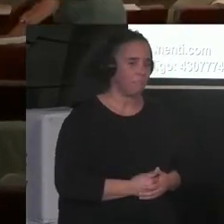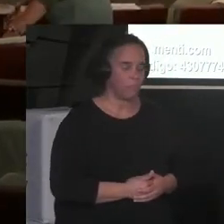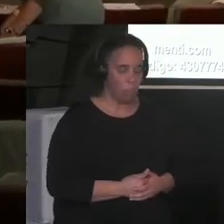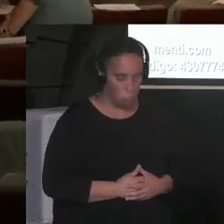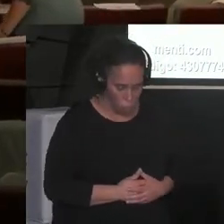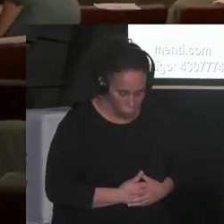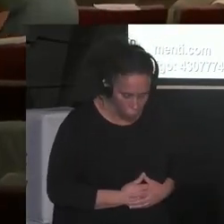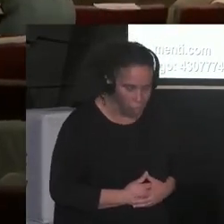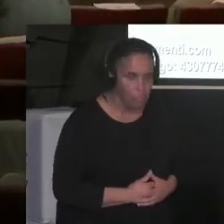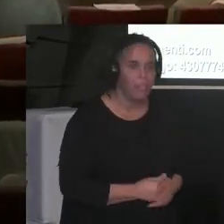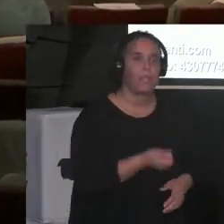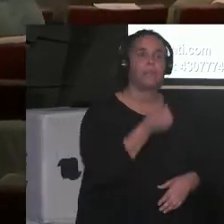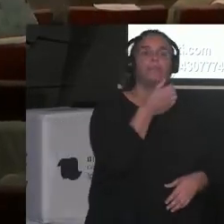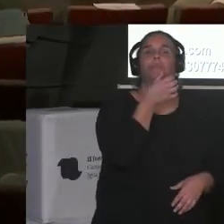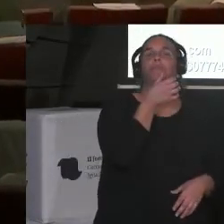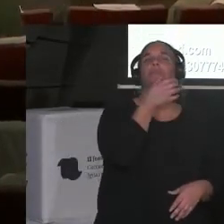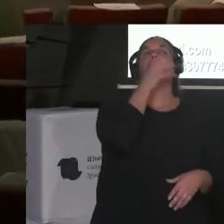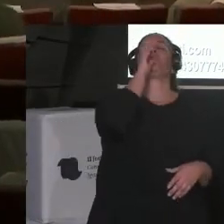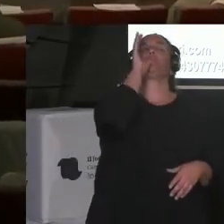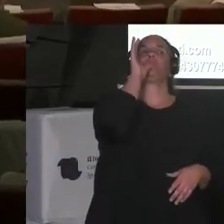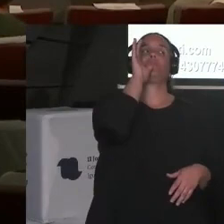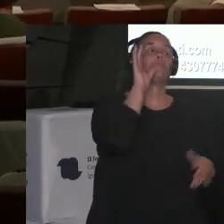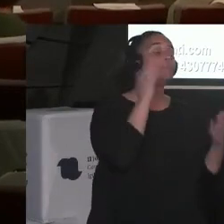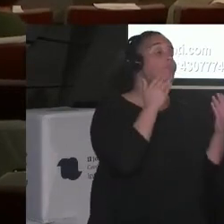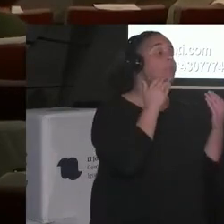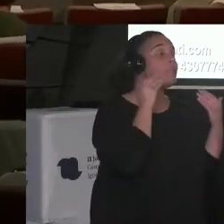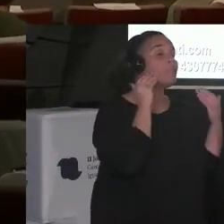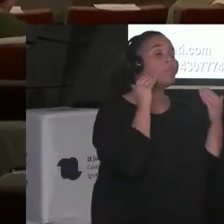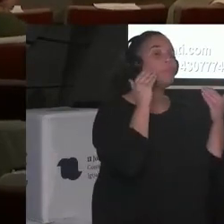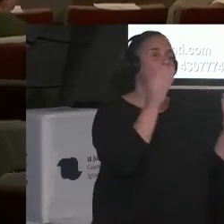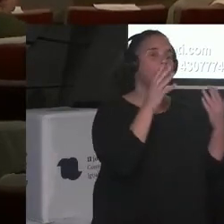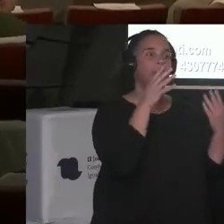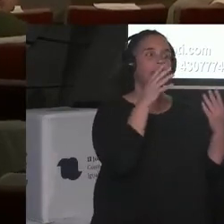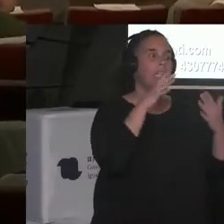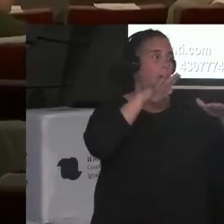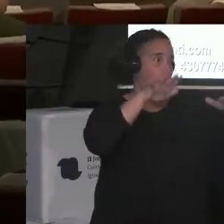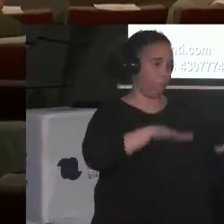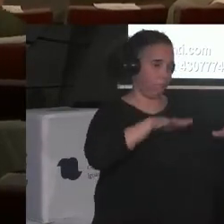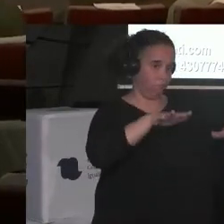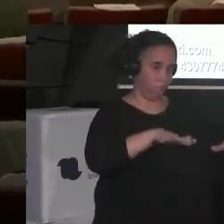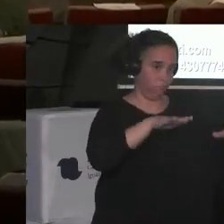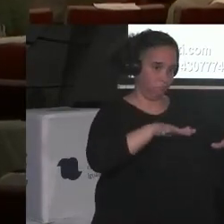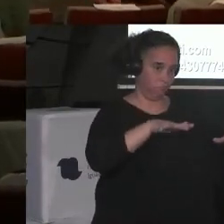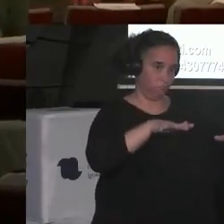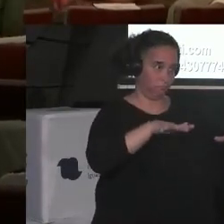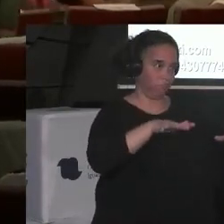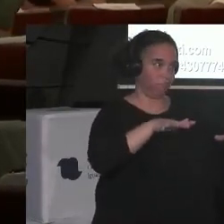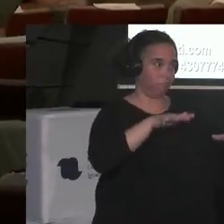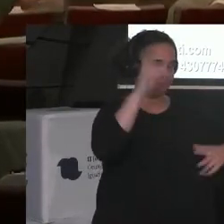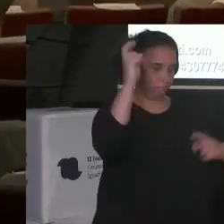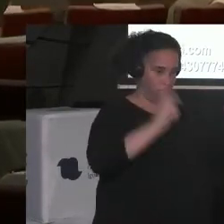Un poquito de agüita. Muchas gracias por estar aquí, gracias a